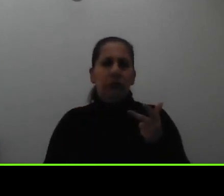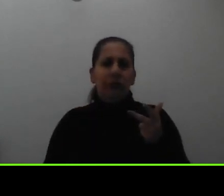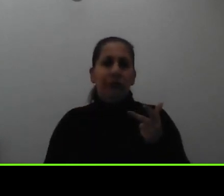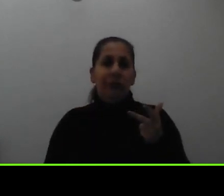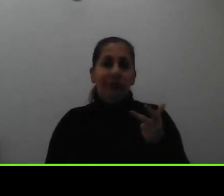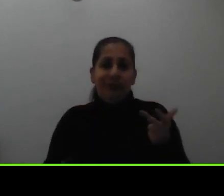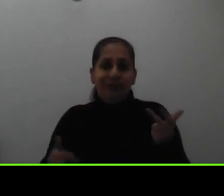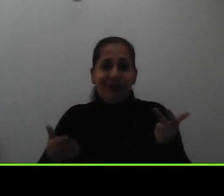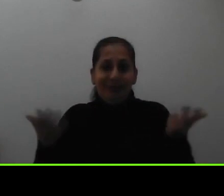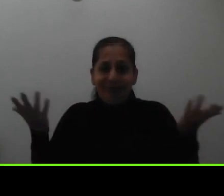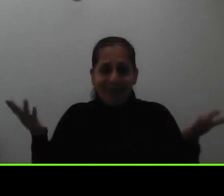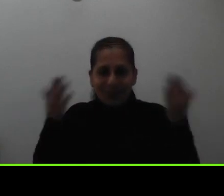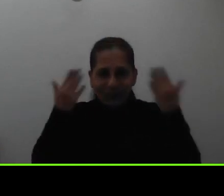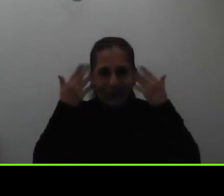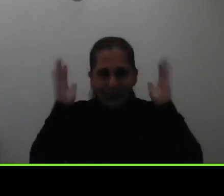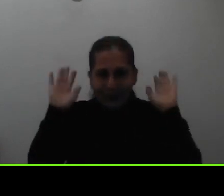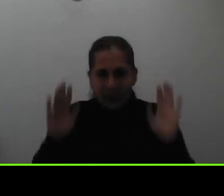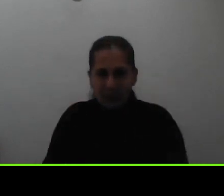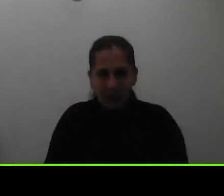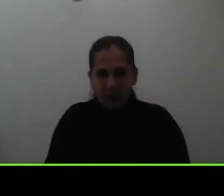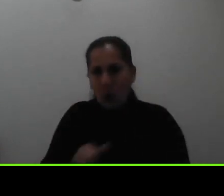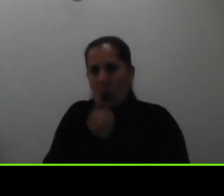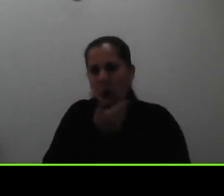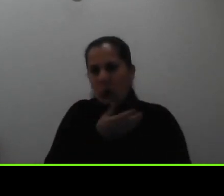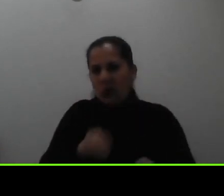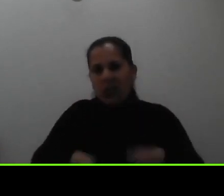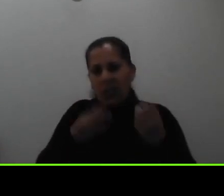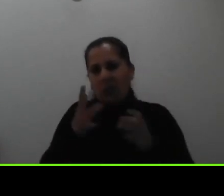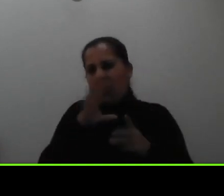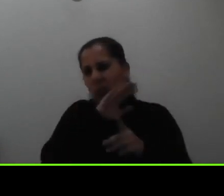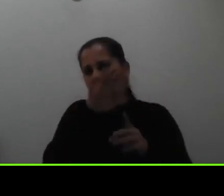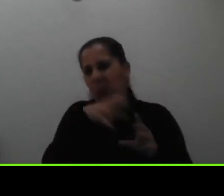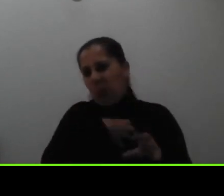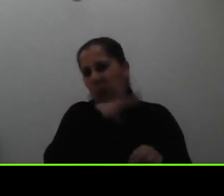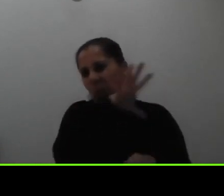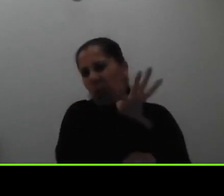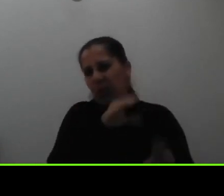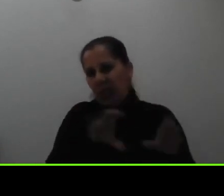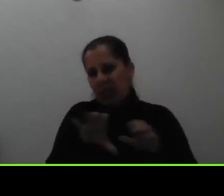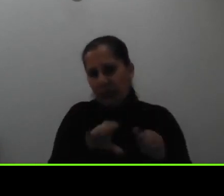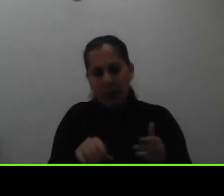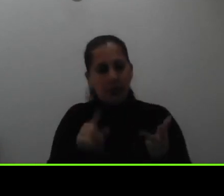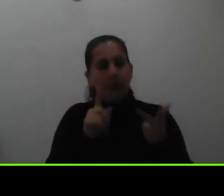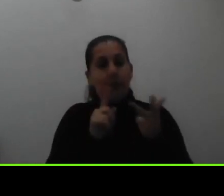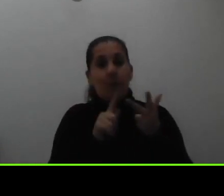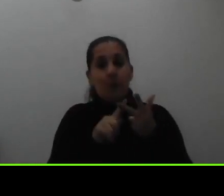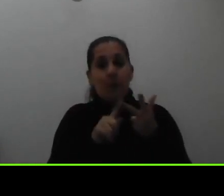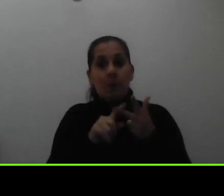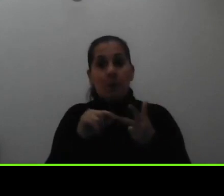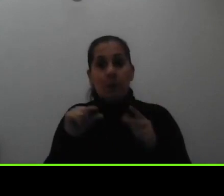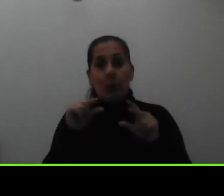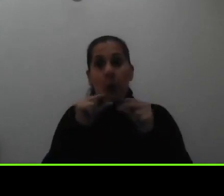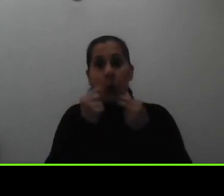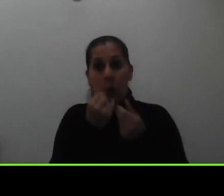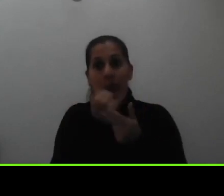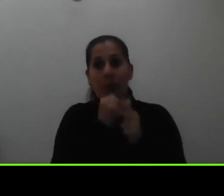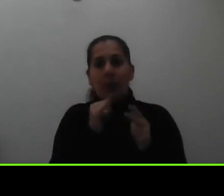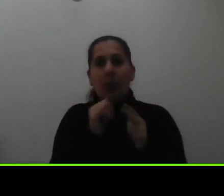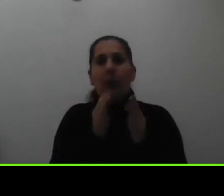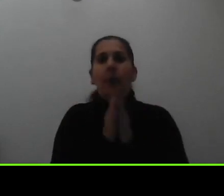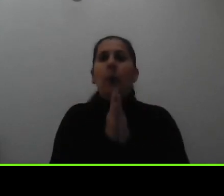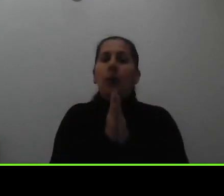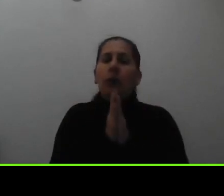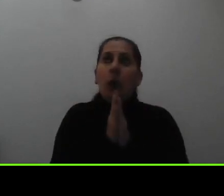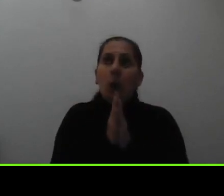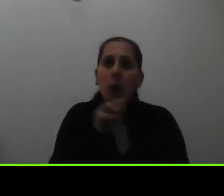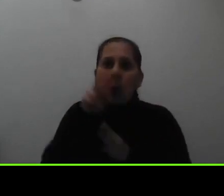qué sé yo y otros gastos asociados a esa actividad y está el otro gran grupo pero sí les pido por favor que lean